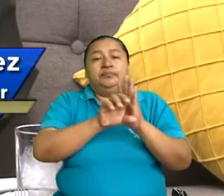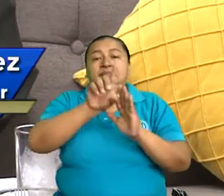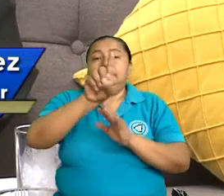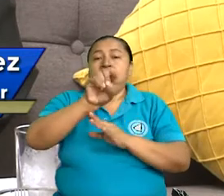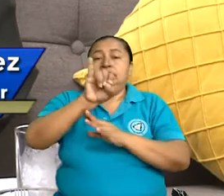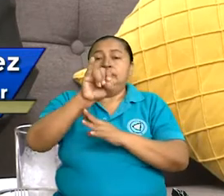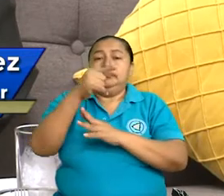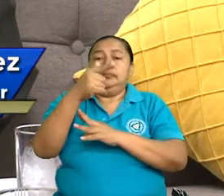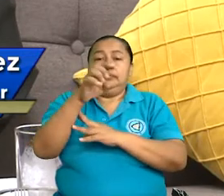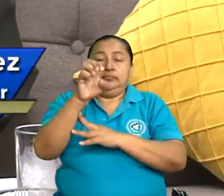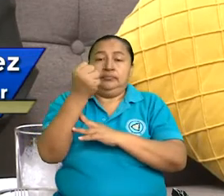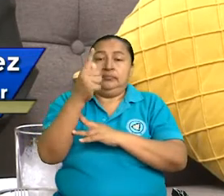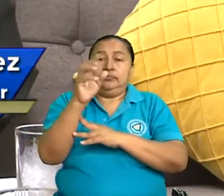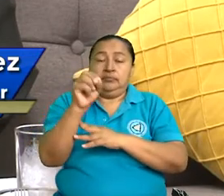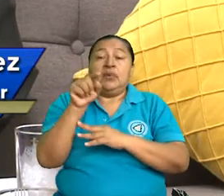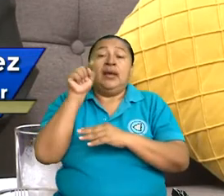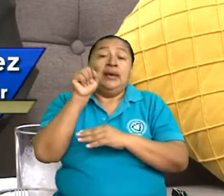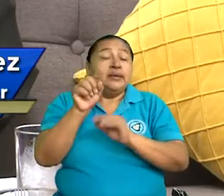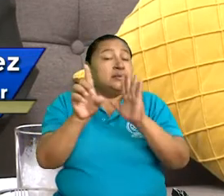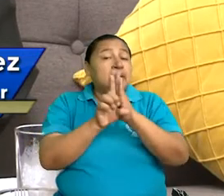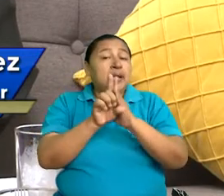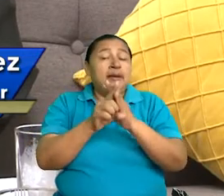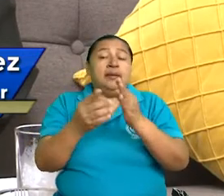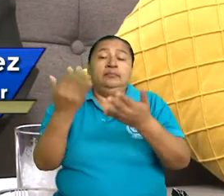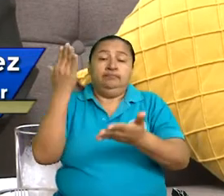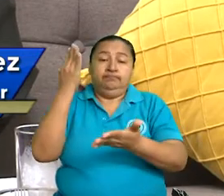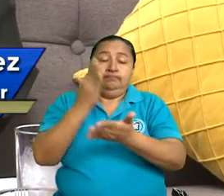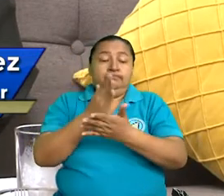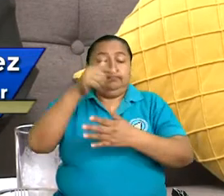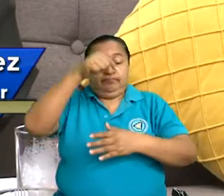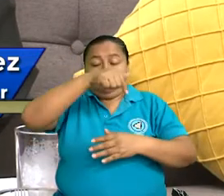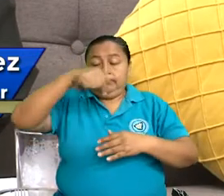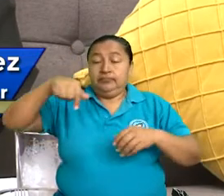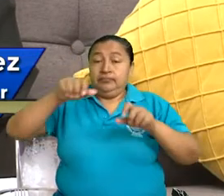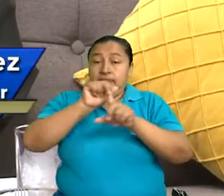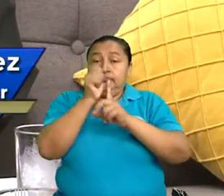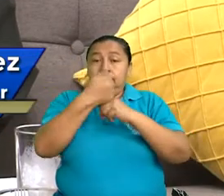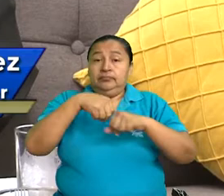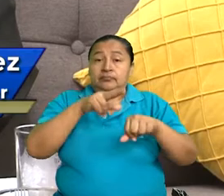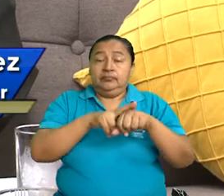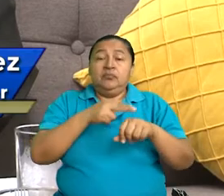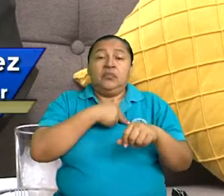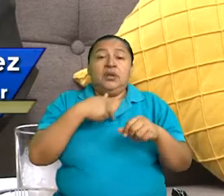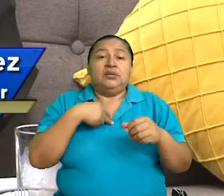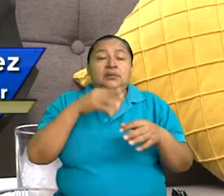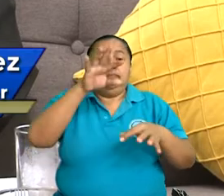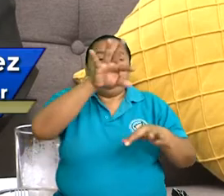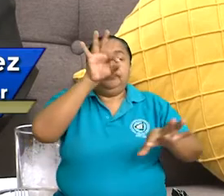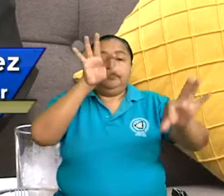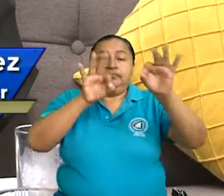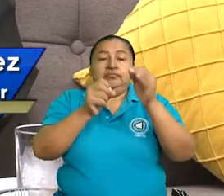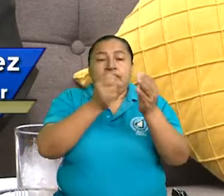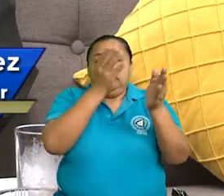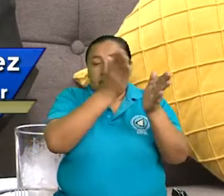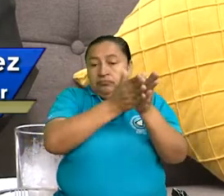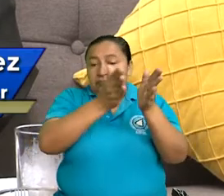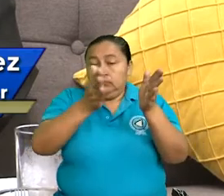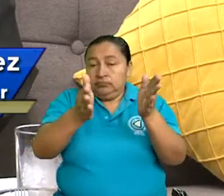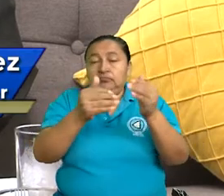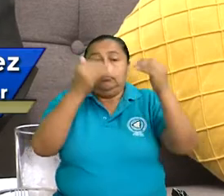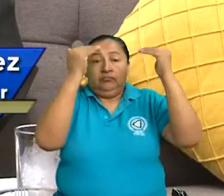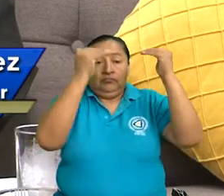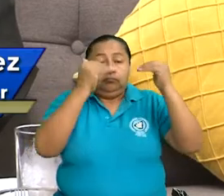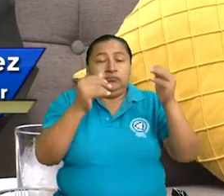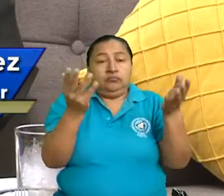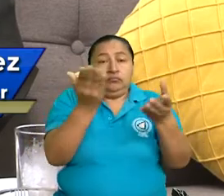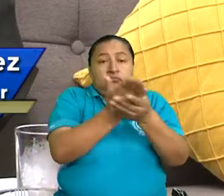mandata a la Asamblea Nacional a clasificar, categorizar, compilar las leyes